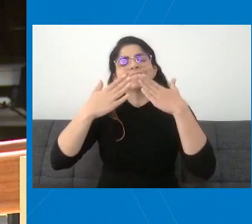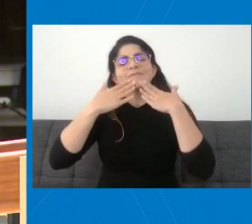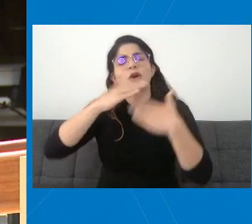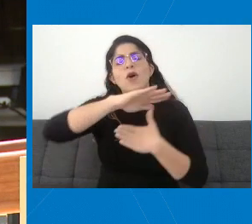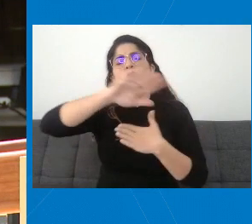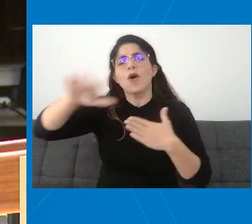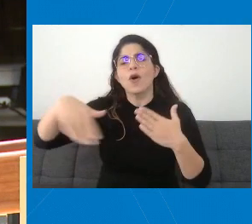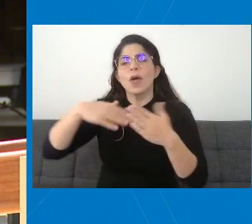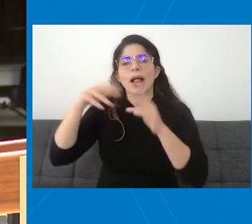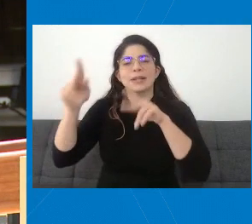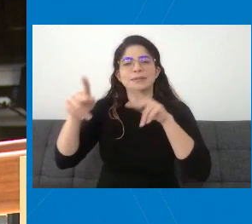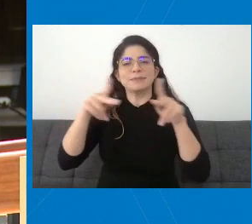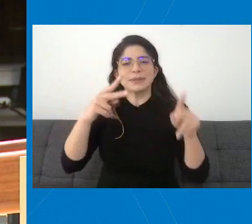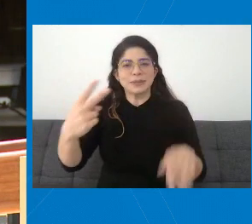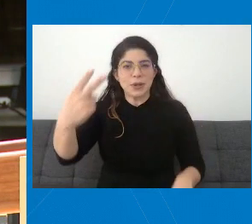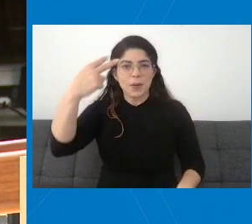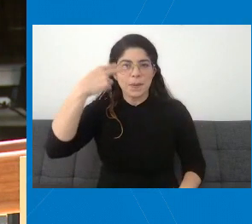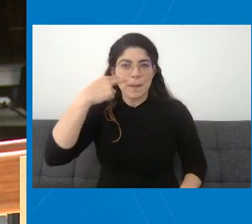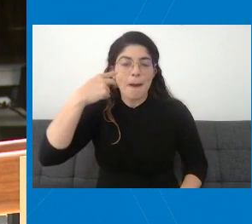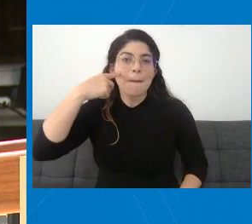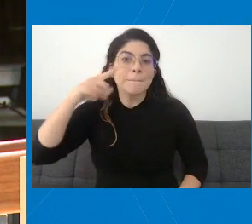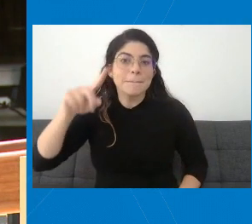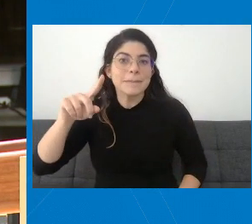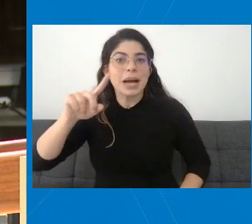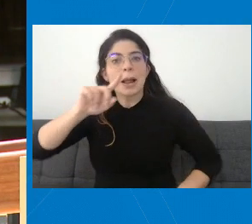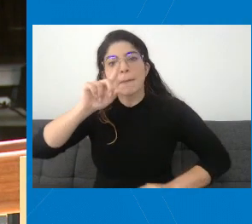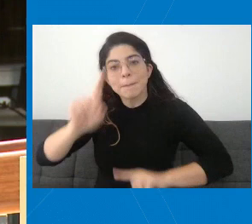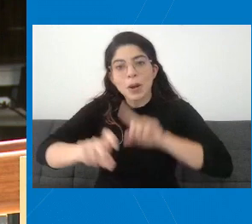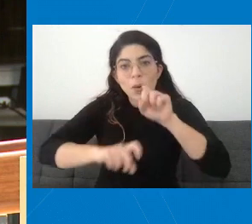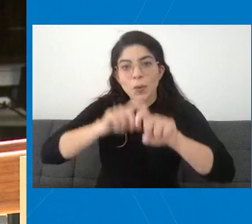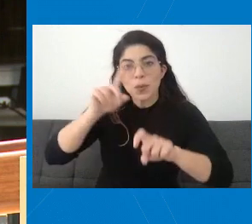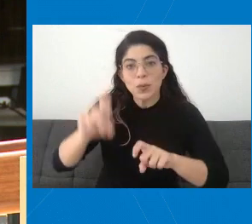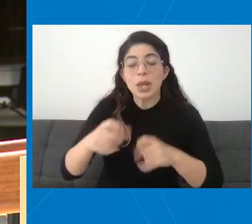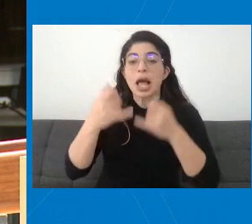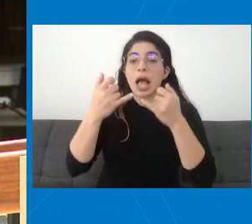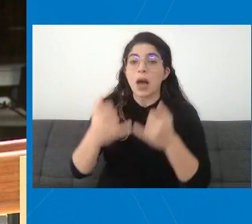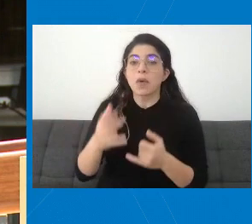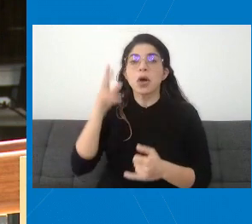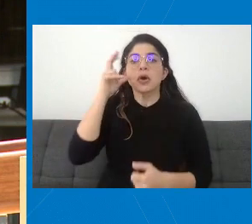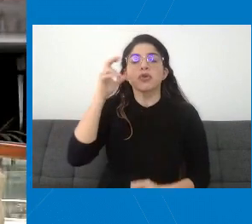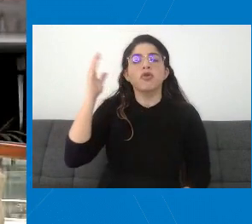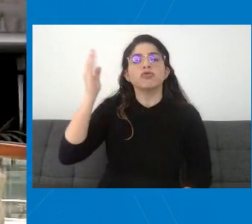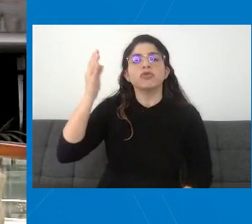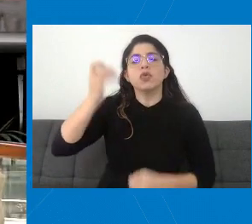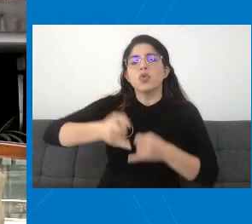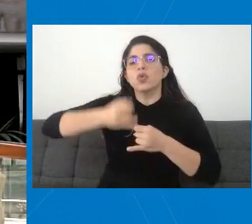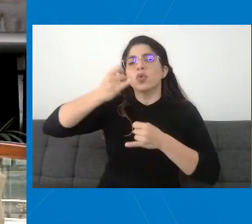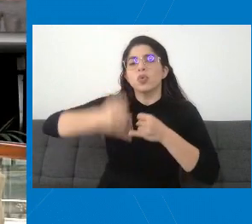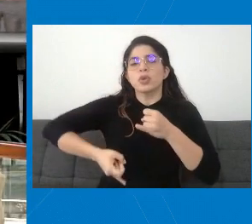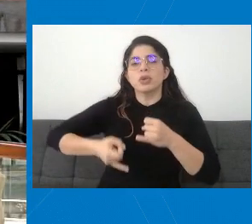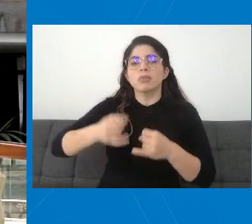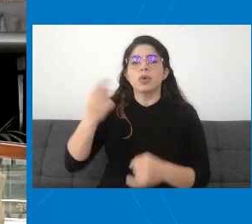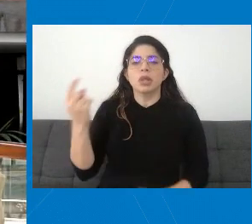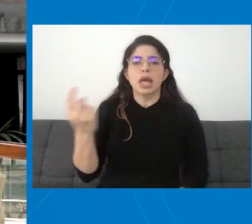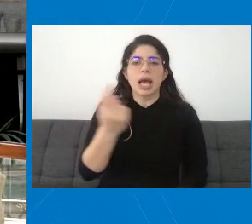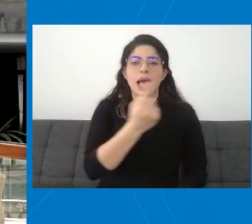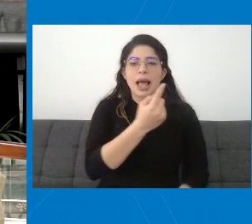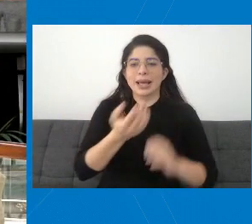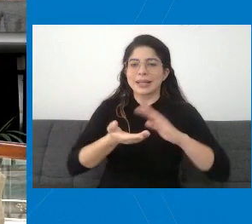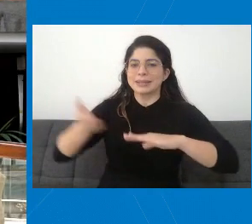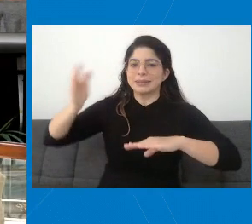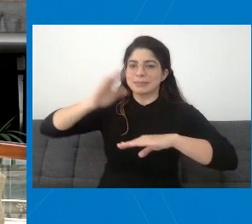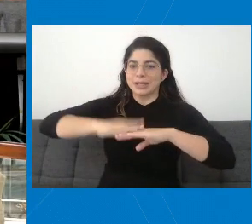personas que se conectaron para hacer estas consultas. Vamos a escuchar un mensaje final de los expertos.